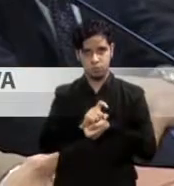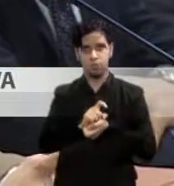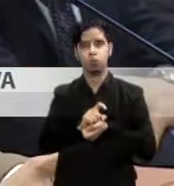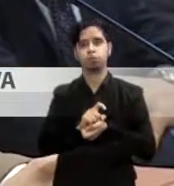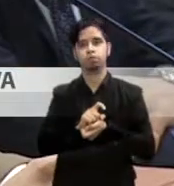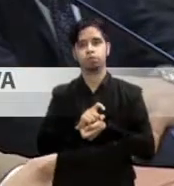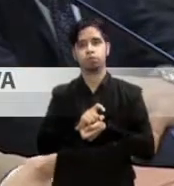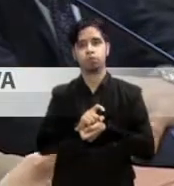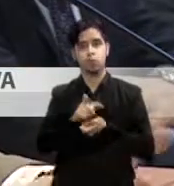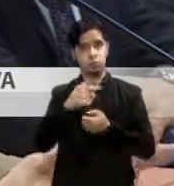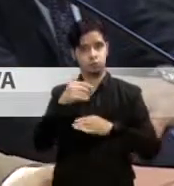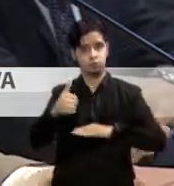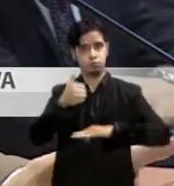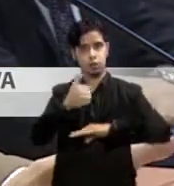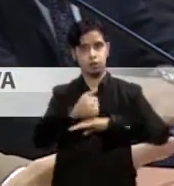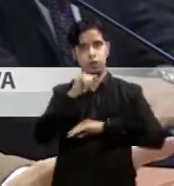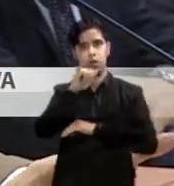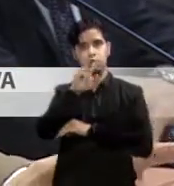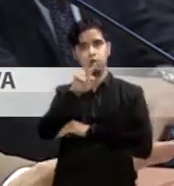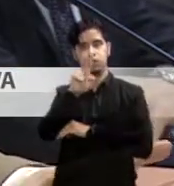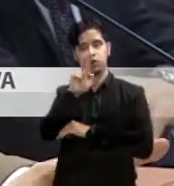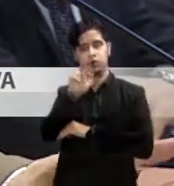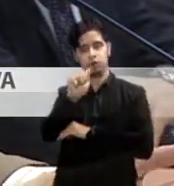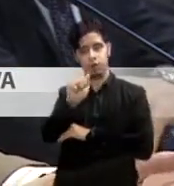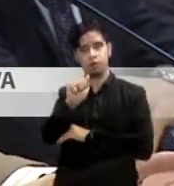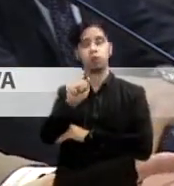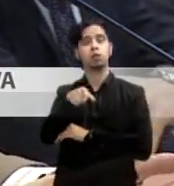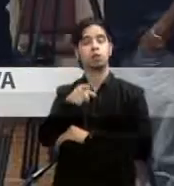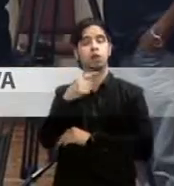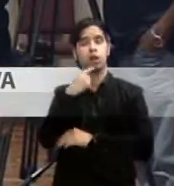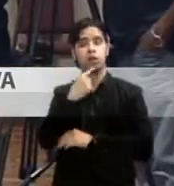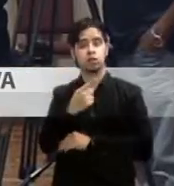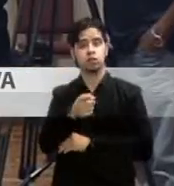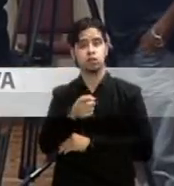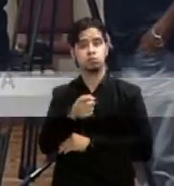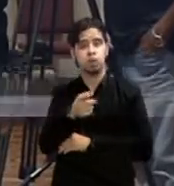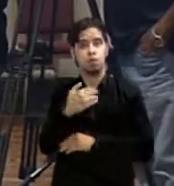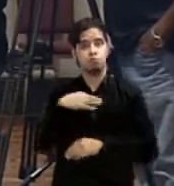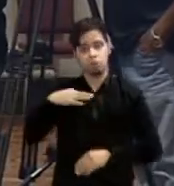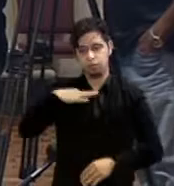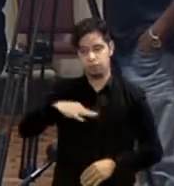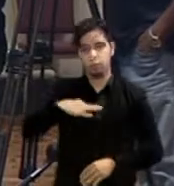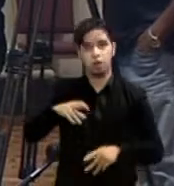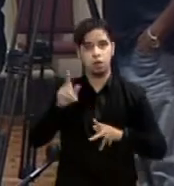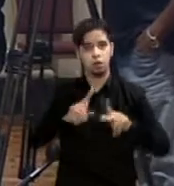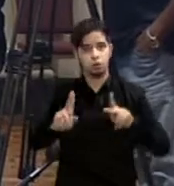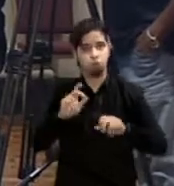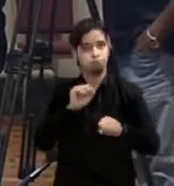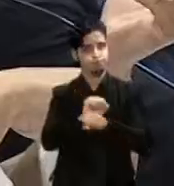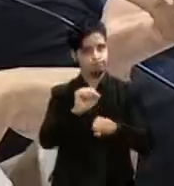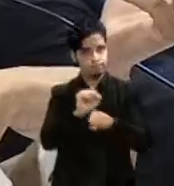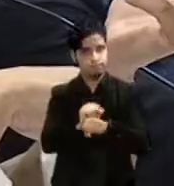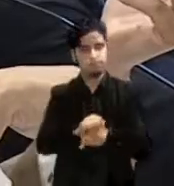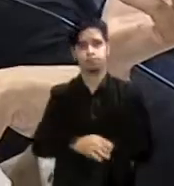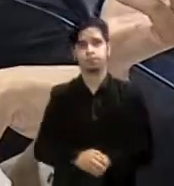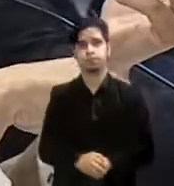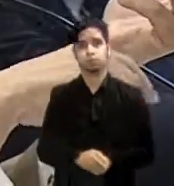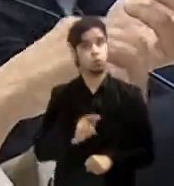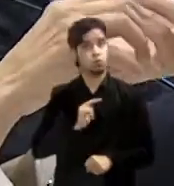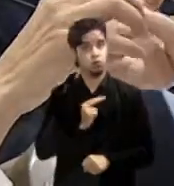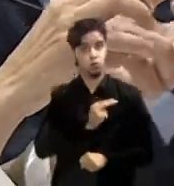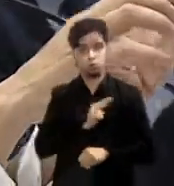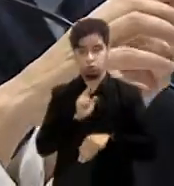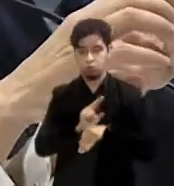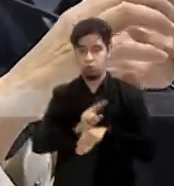el sistema del llamado IVA, donde defendió que la llamada reforma beneficiaba a los trabajadores. Usamos la herramienta